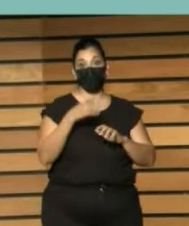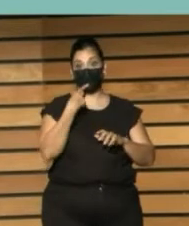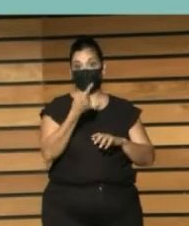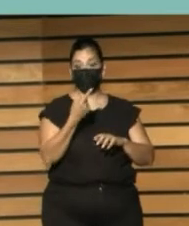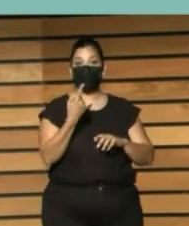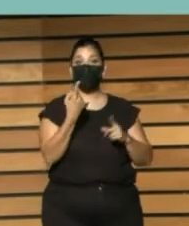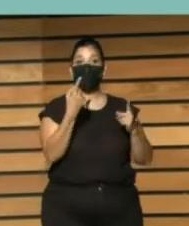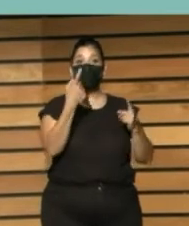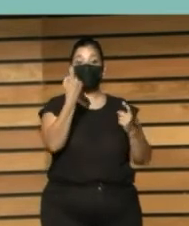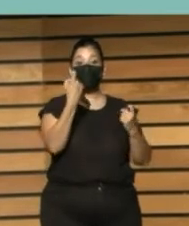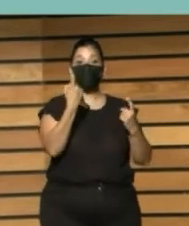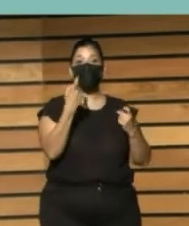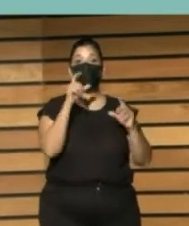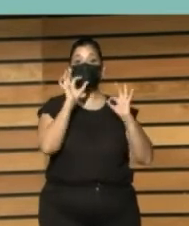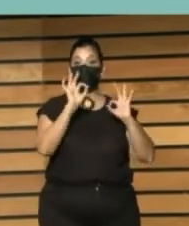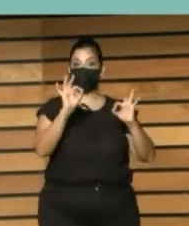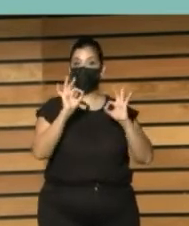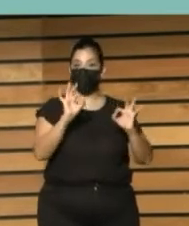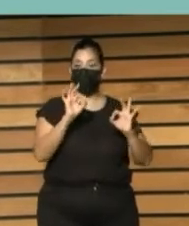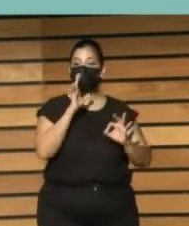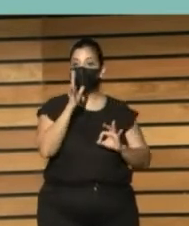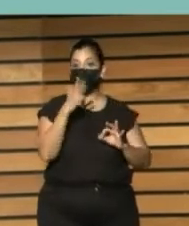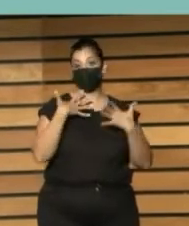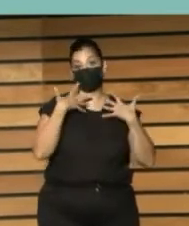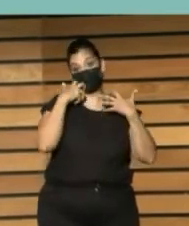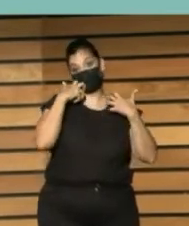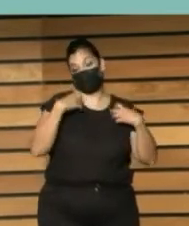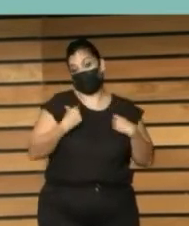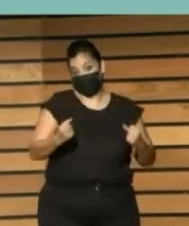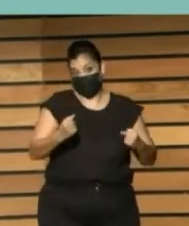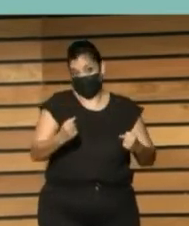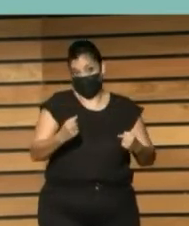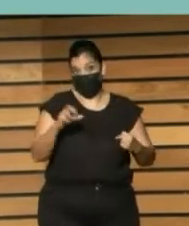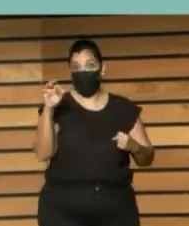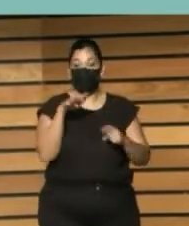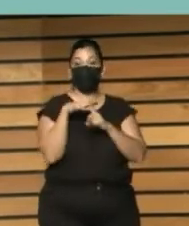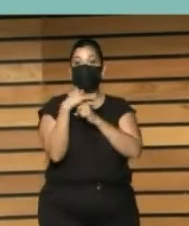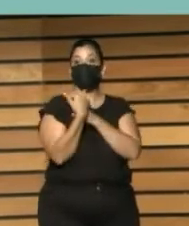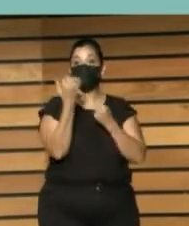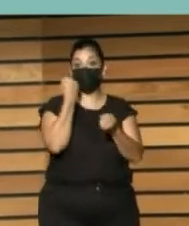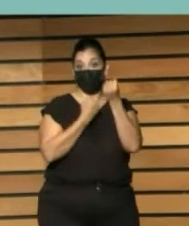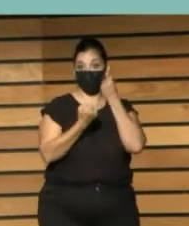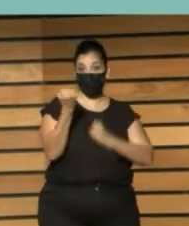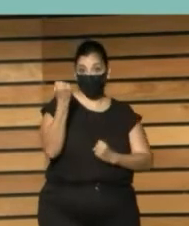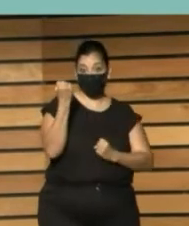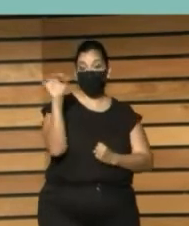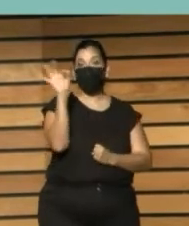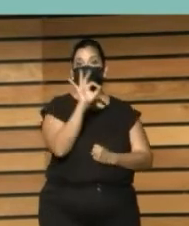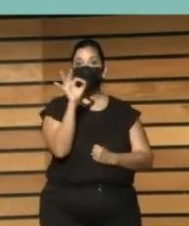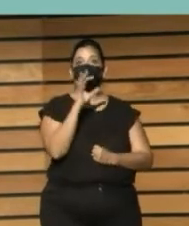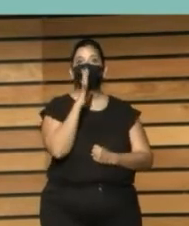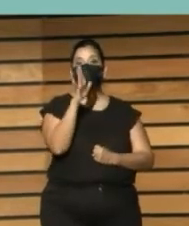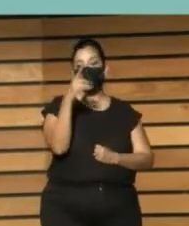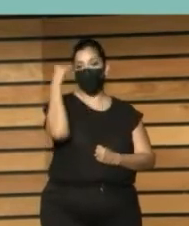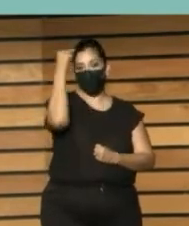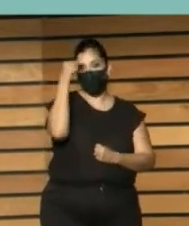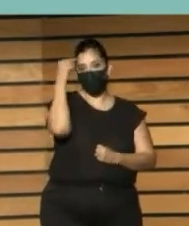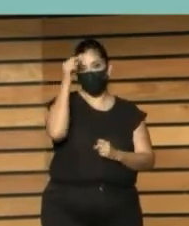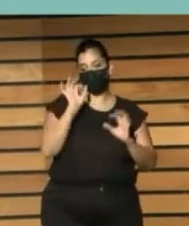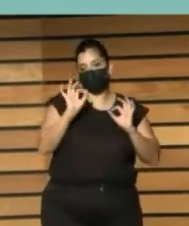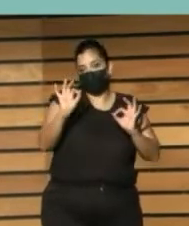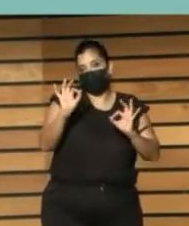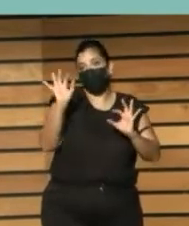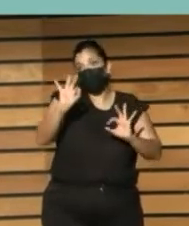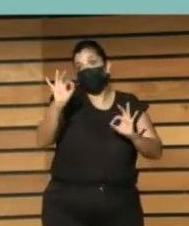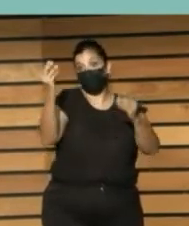especiales son por razón de salud, por razón de situación económica o por razón de cultura y de